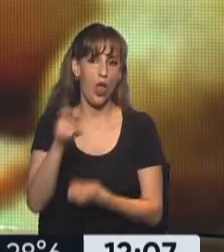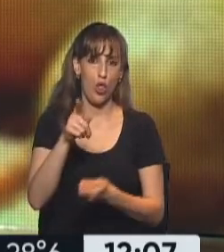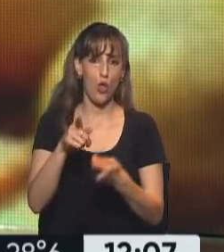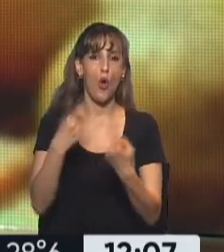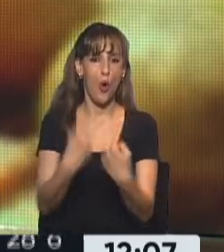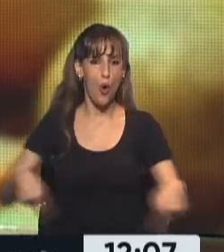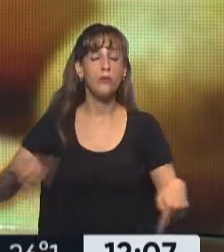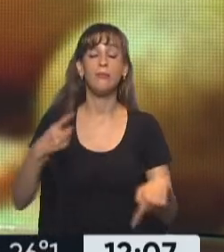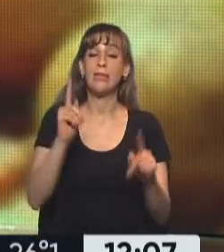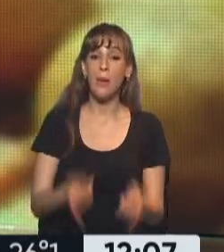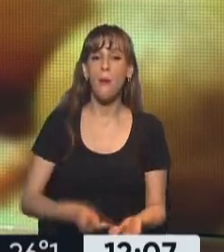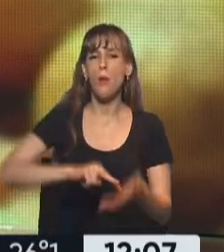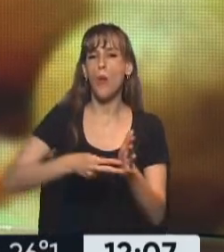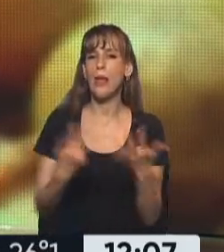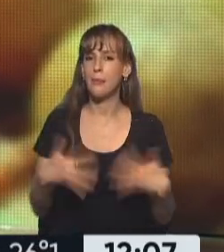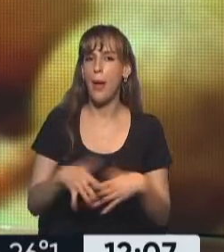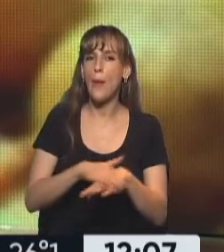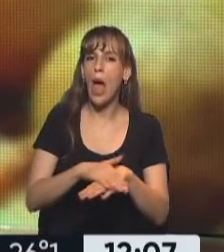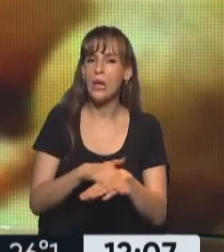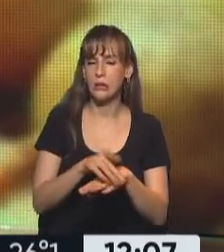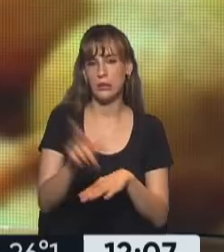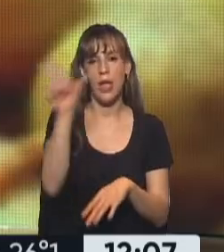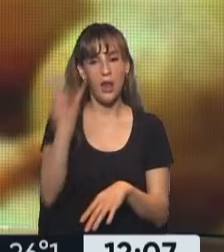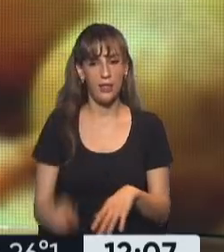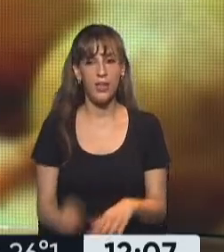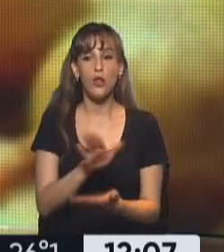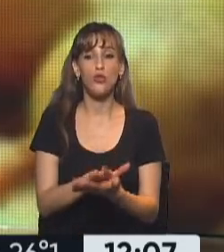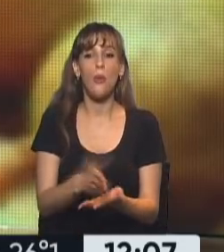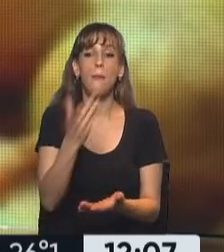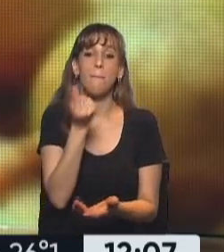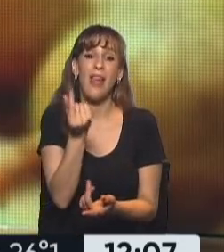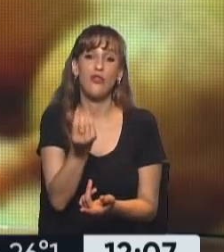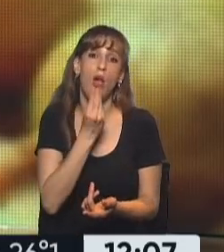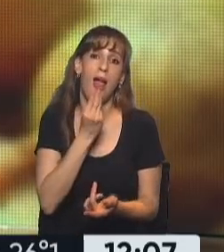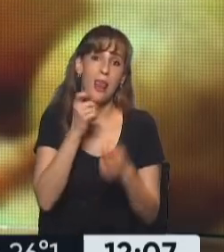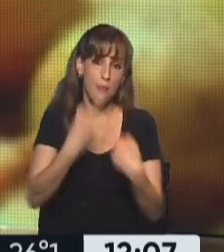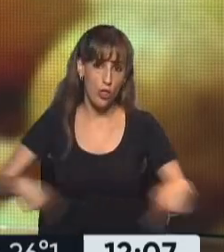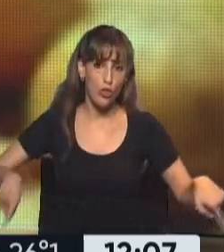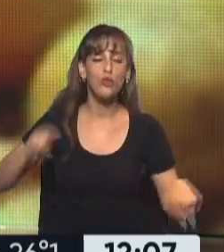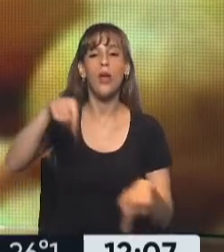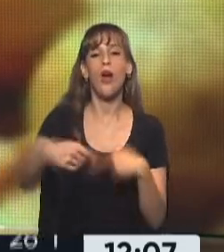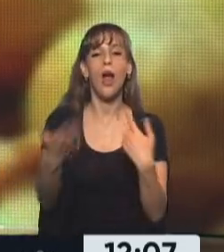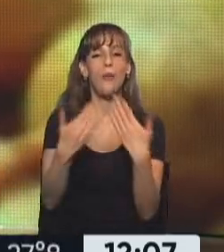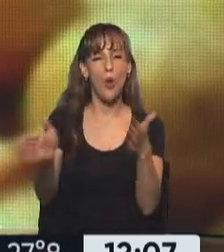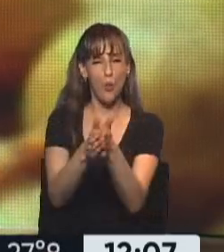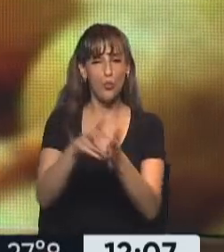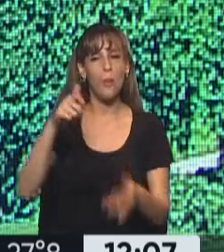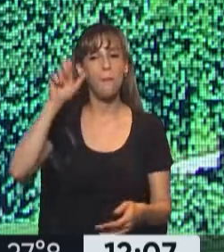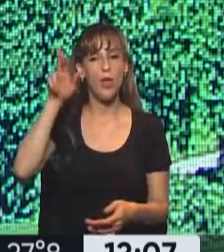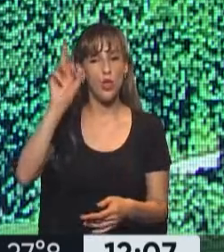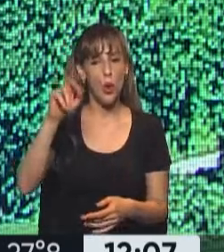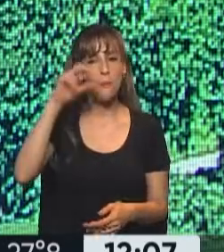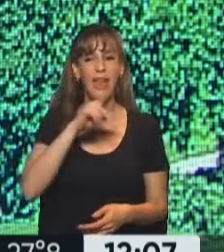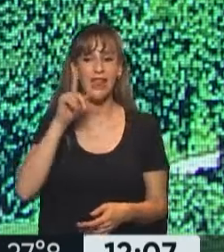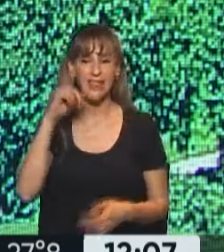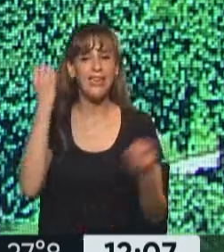estructural que tiene la República Argentina relacionado con el precio de los alimentos. Para hablar de todo esto, ya estamos con Pedro Peretti. ¿Cómo estás, Pedro? ¿Qué tal,